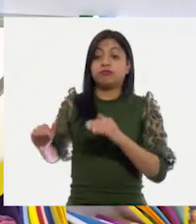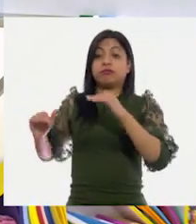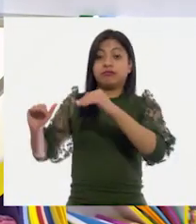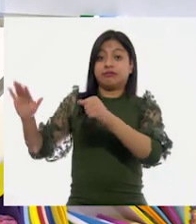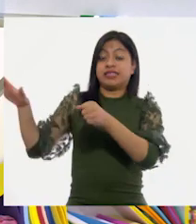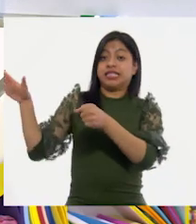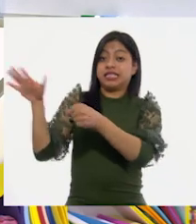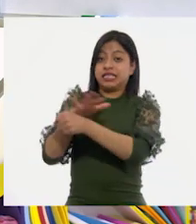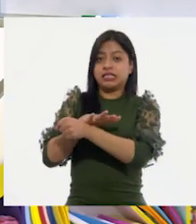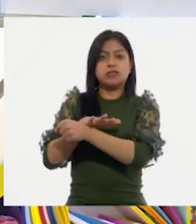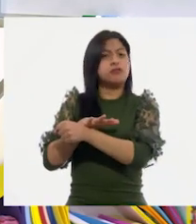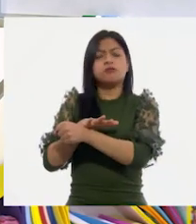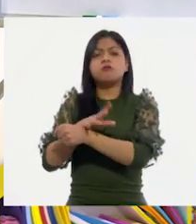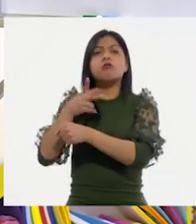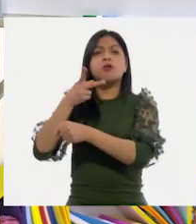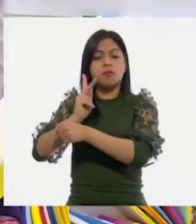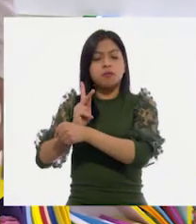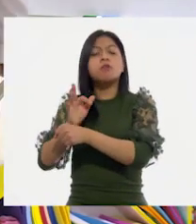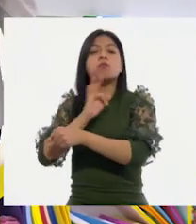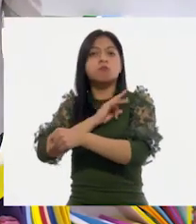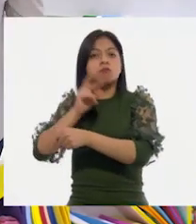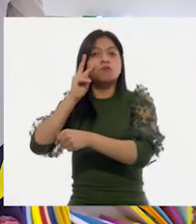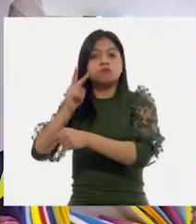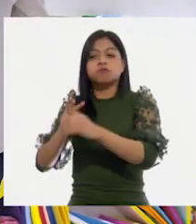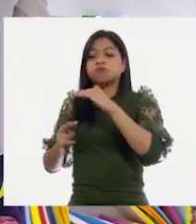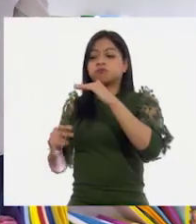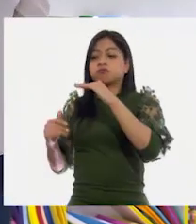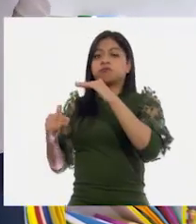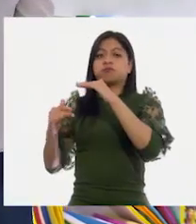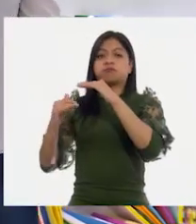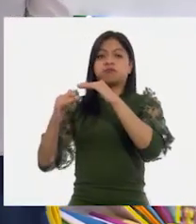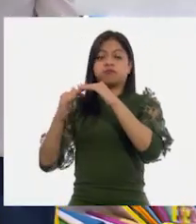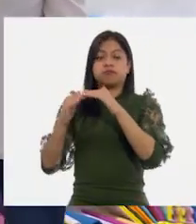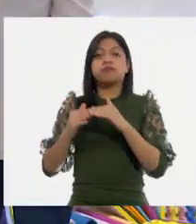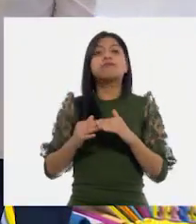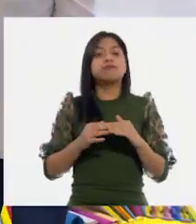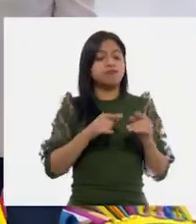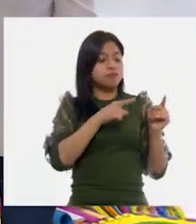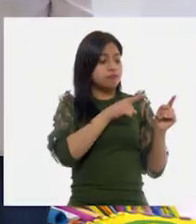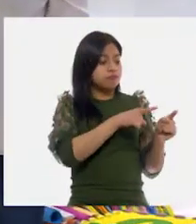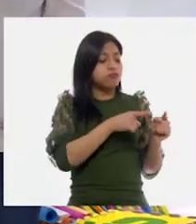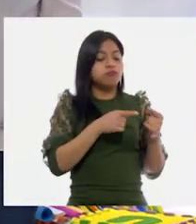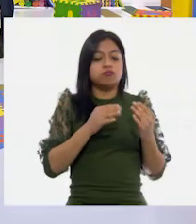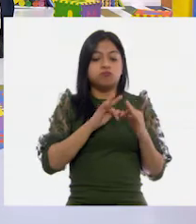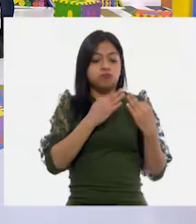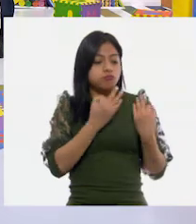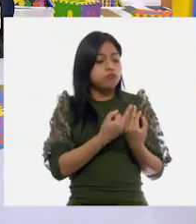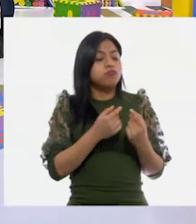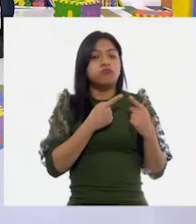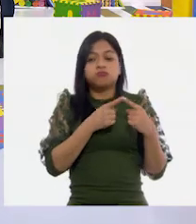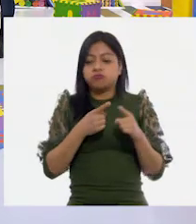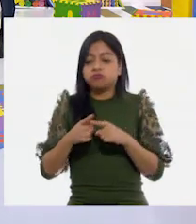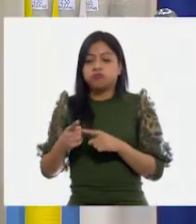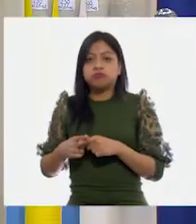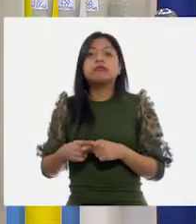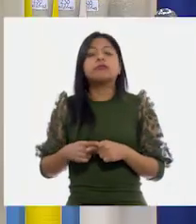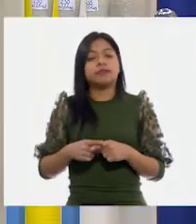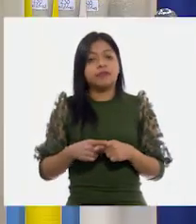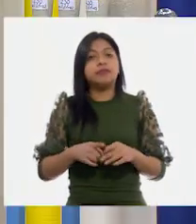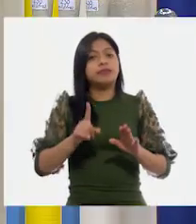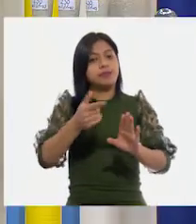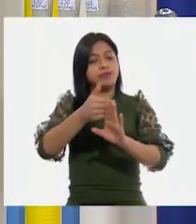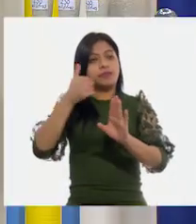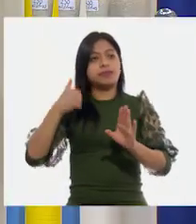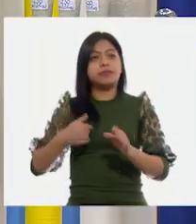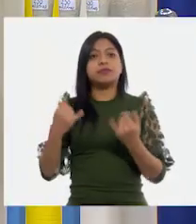pero podemos observar cómo es importante el tamaño del vaso que estamos ocupando. Y siempre, como nos